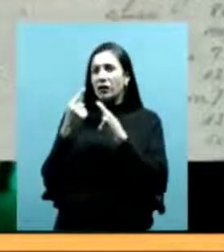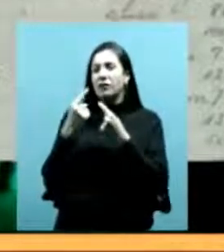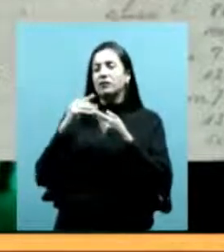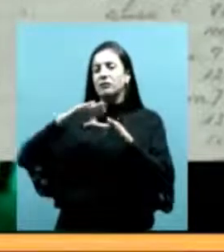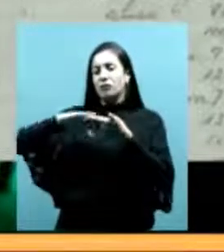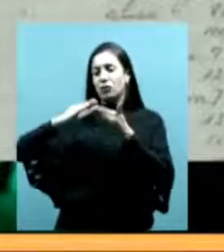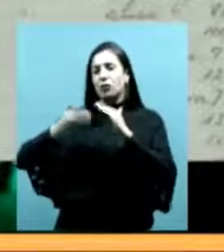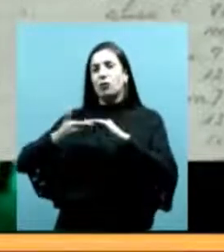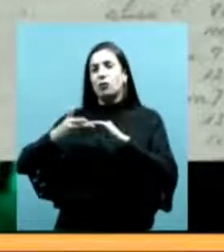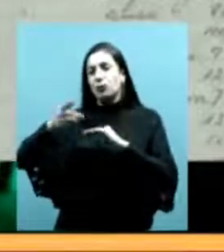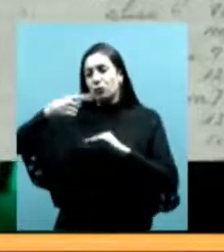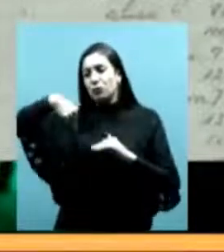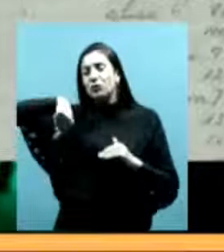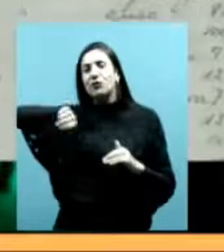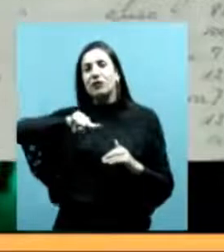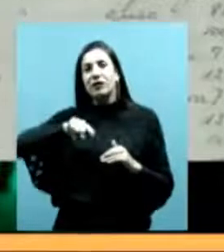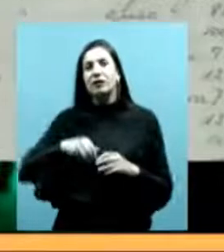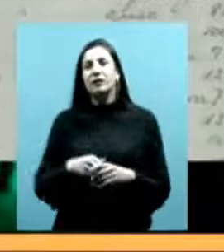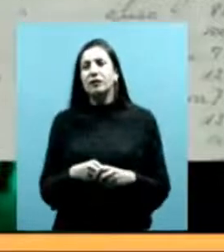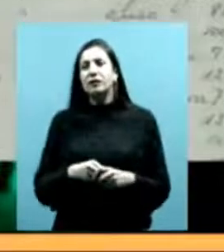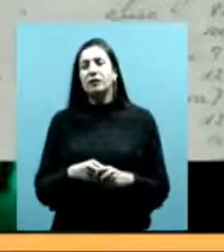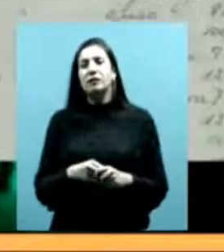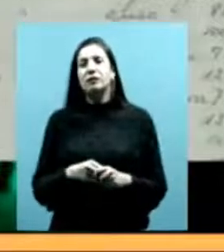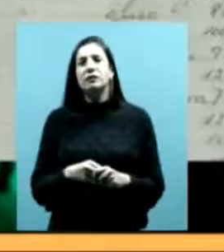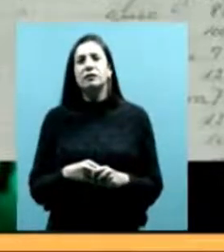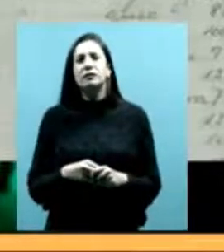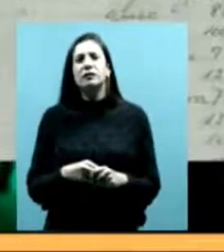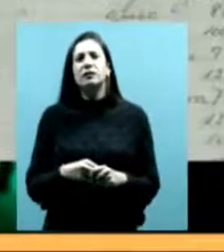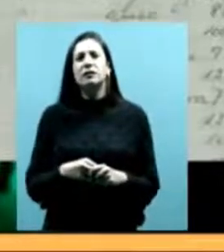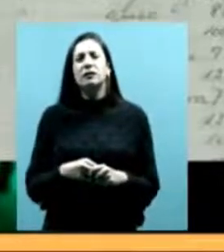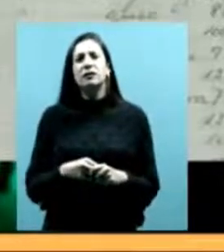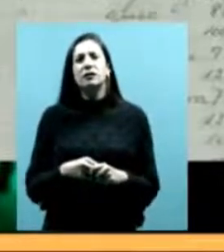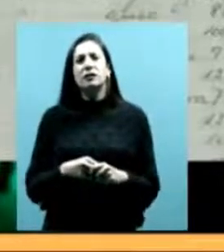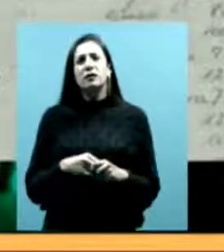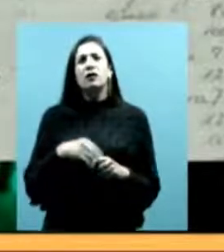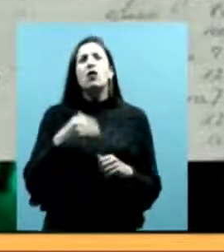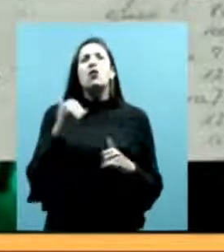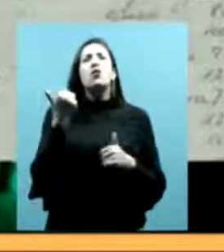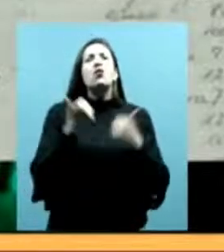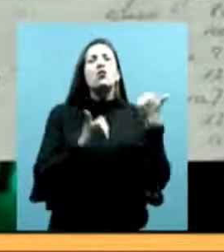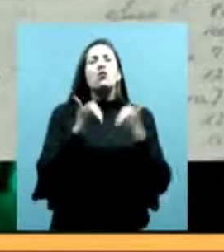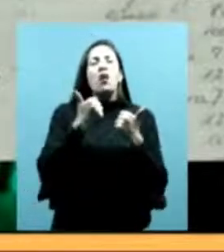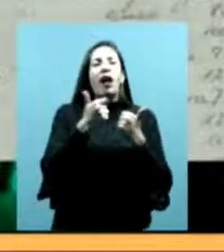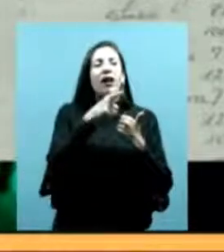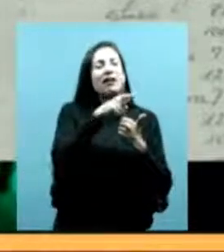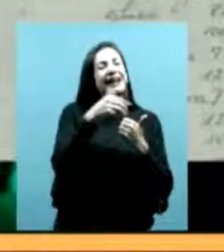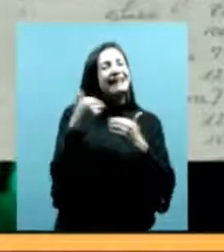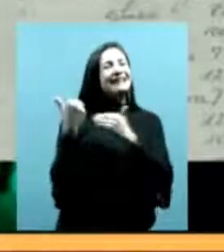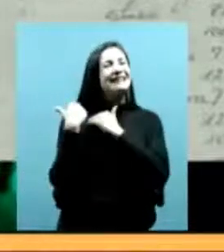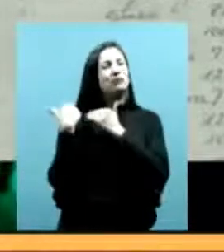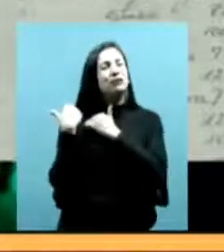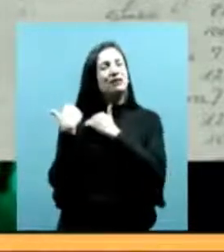Porque esto es sumamente importante para entender también cuál es el rol y los efectos que tienen los papeles del archivo.